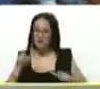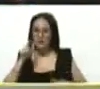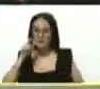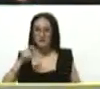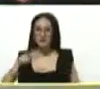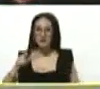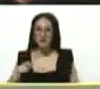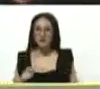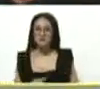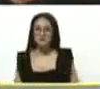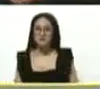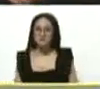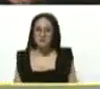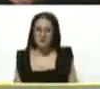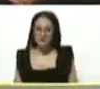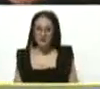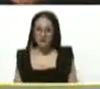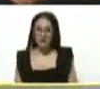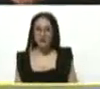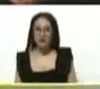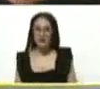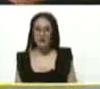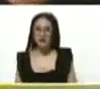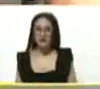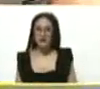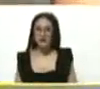de compatriotas en la base.